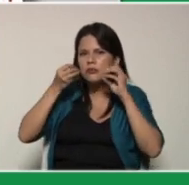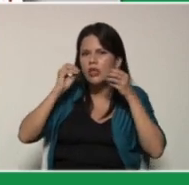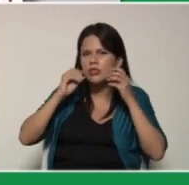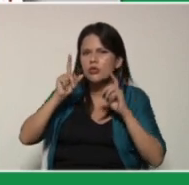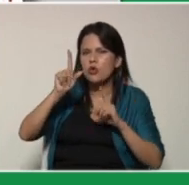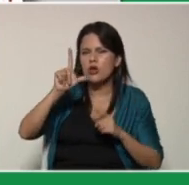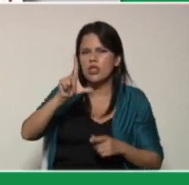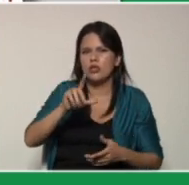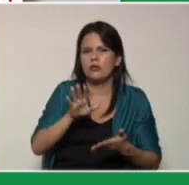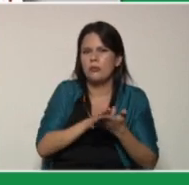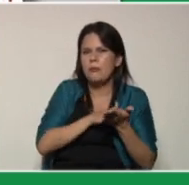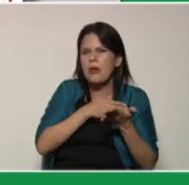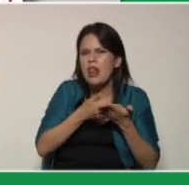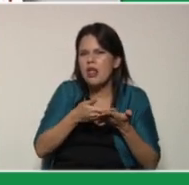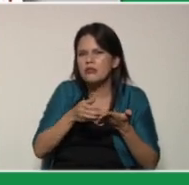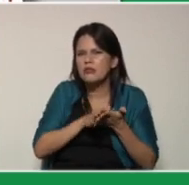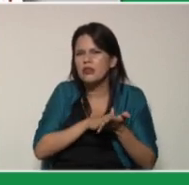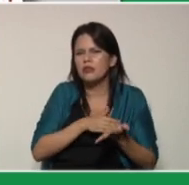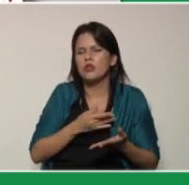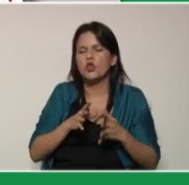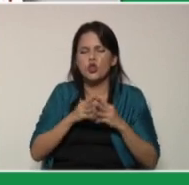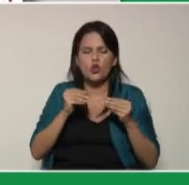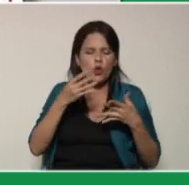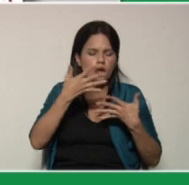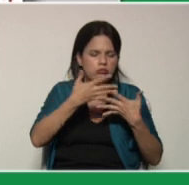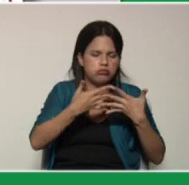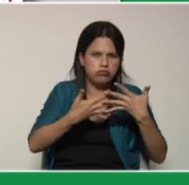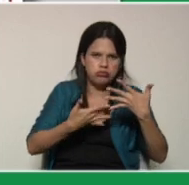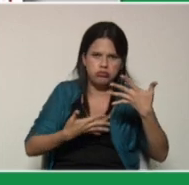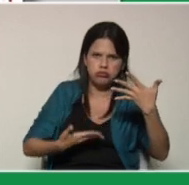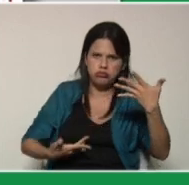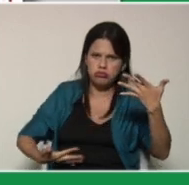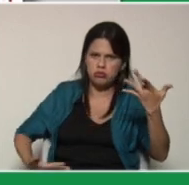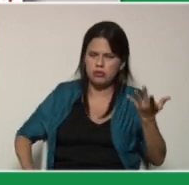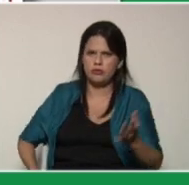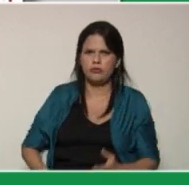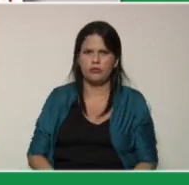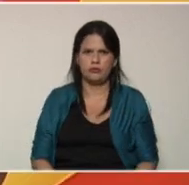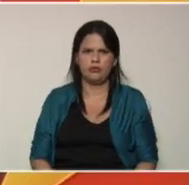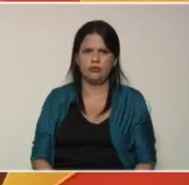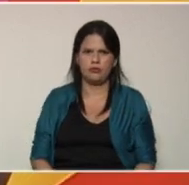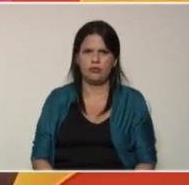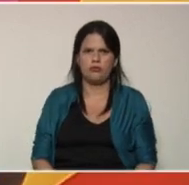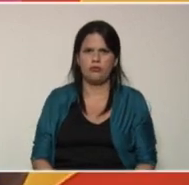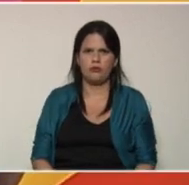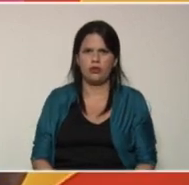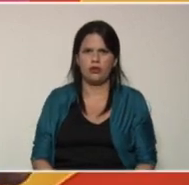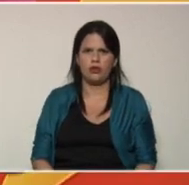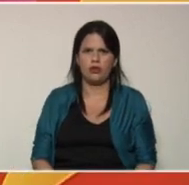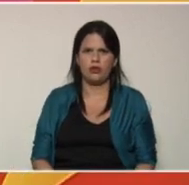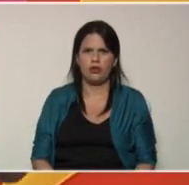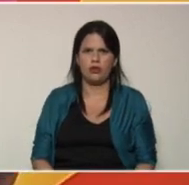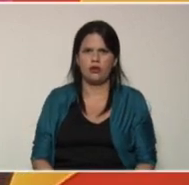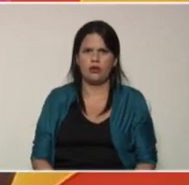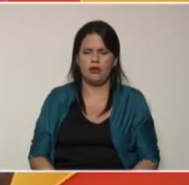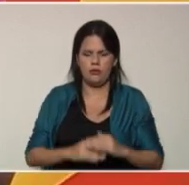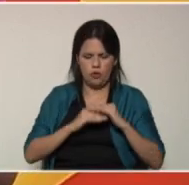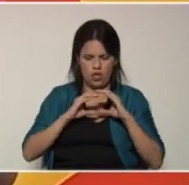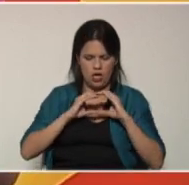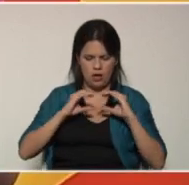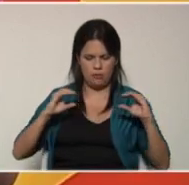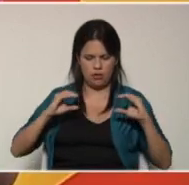un litro todos estos ingredientes se van a colocar de forma tipo pastel es decir por